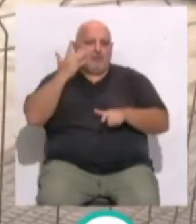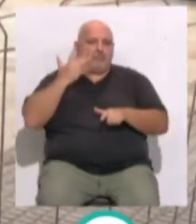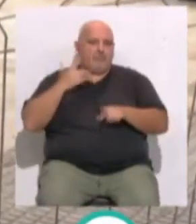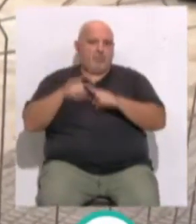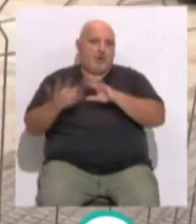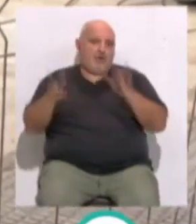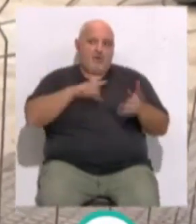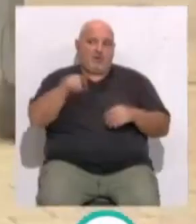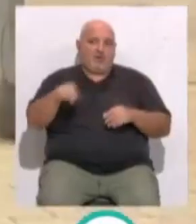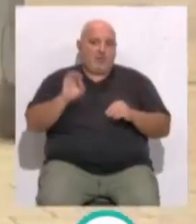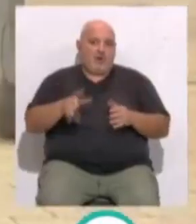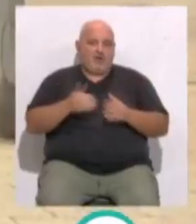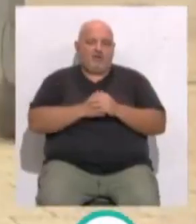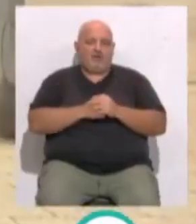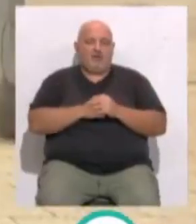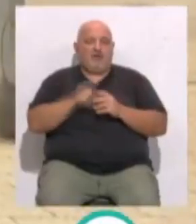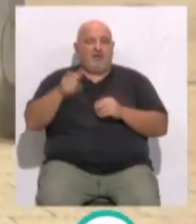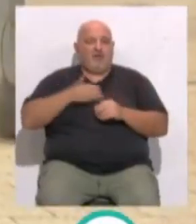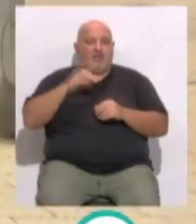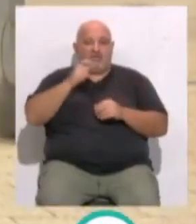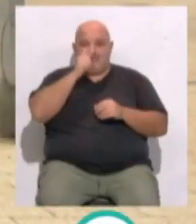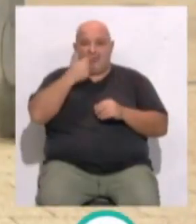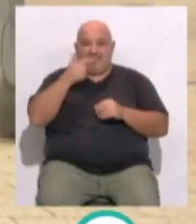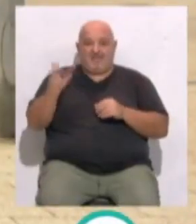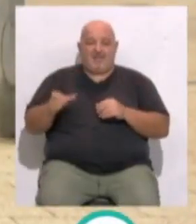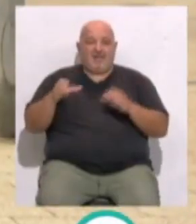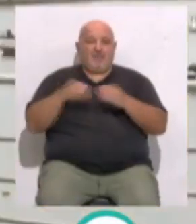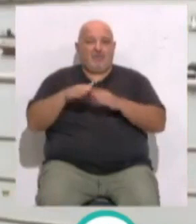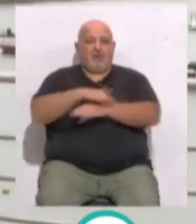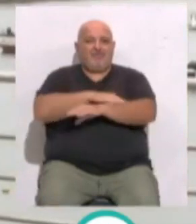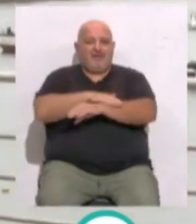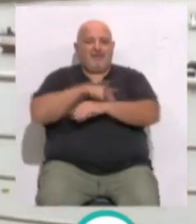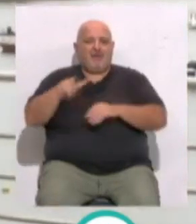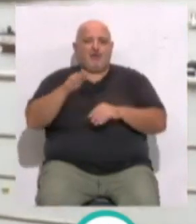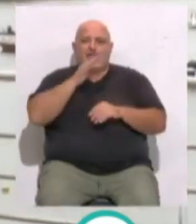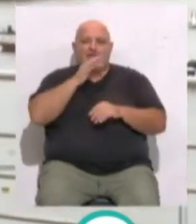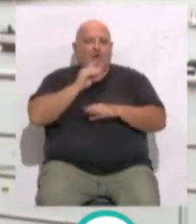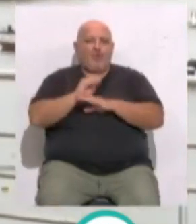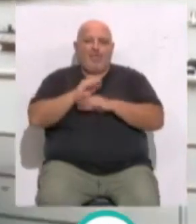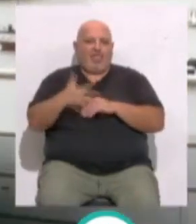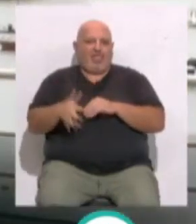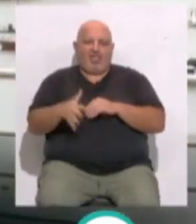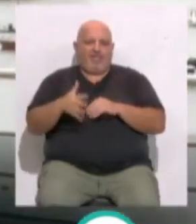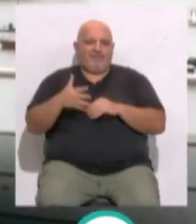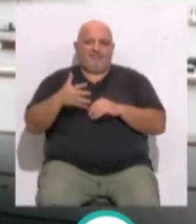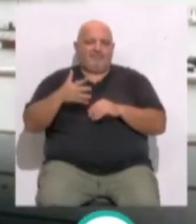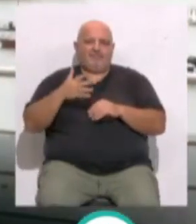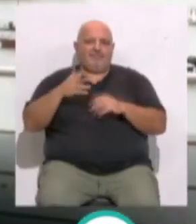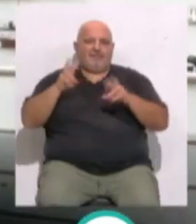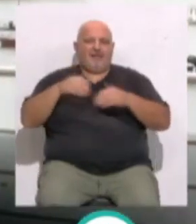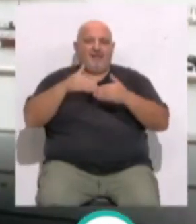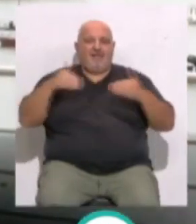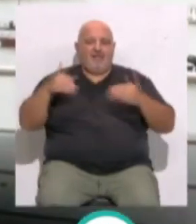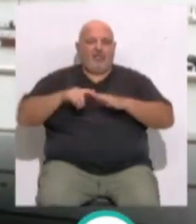estética de la zona. Natalia Álvarez asegura que el equipo de gobierno sigue sin cuidar y poner en valor este frente